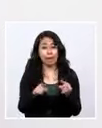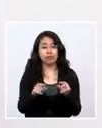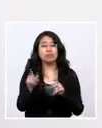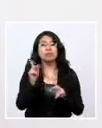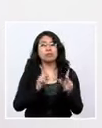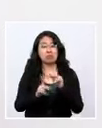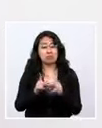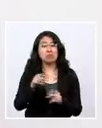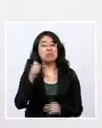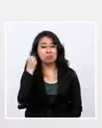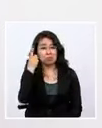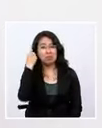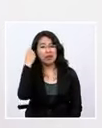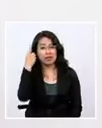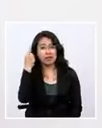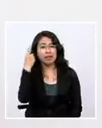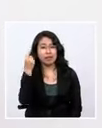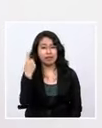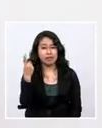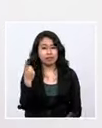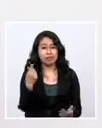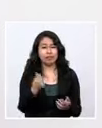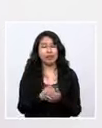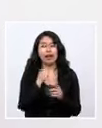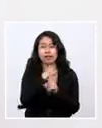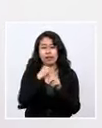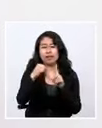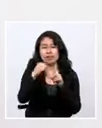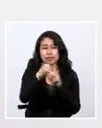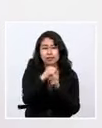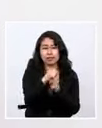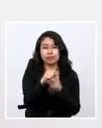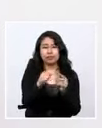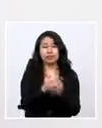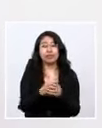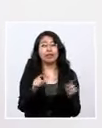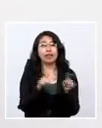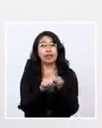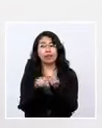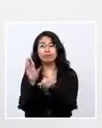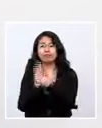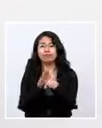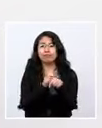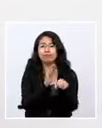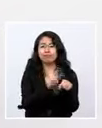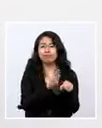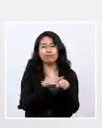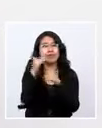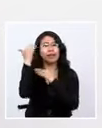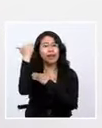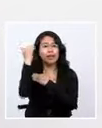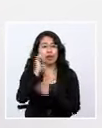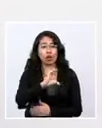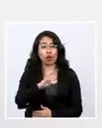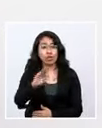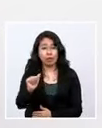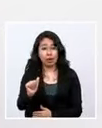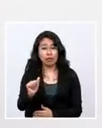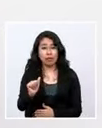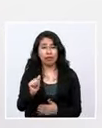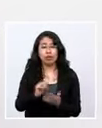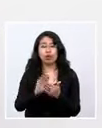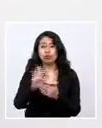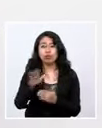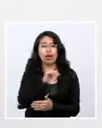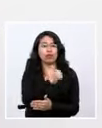población está comprendiendo cuál es la situación. Y lo mismo hemos advertido también en Santa Cruz, Cochabamba, donde están las